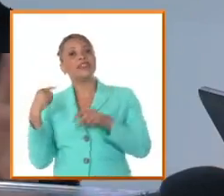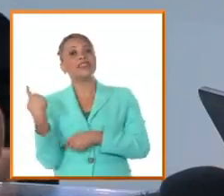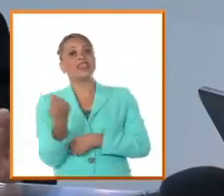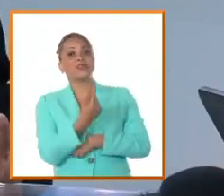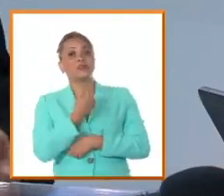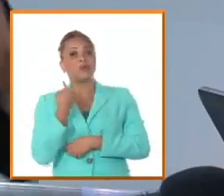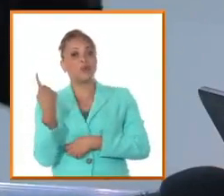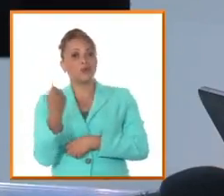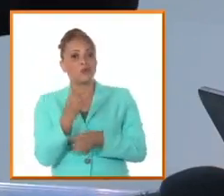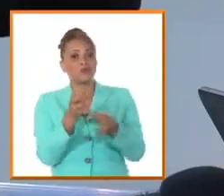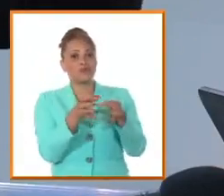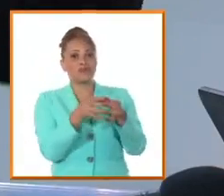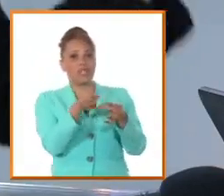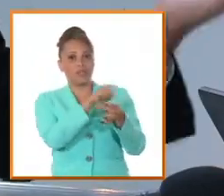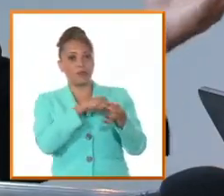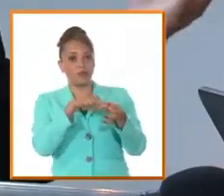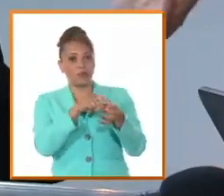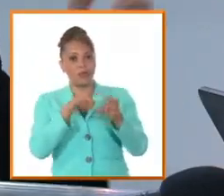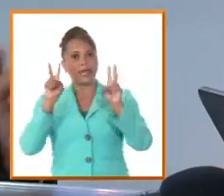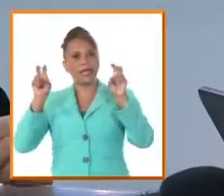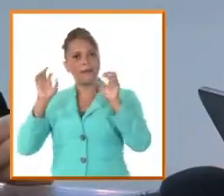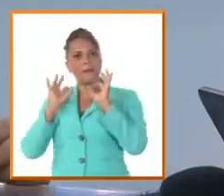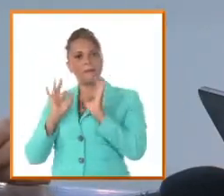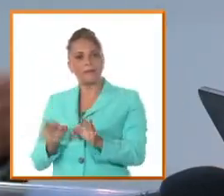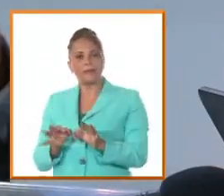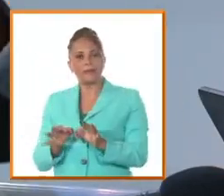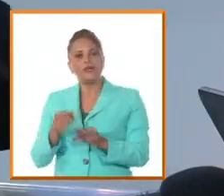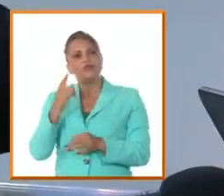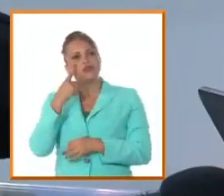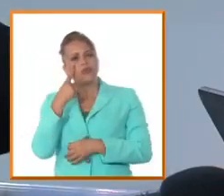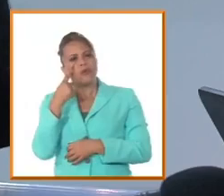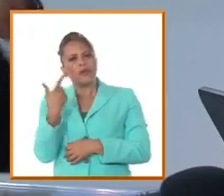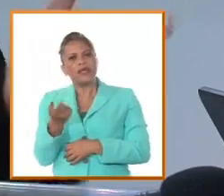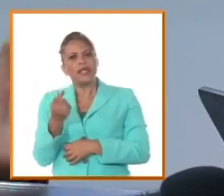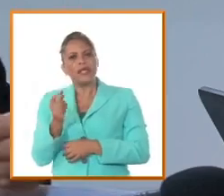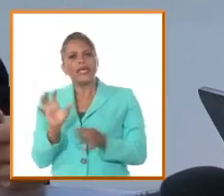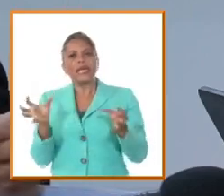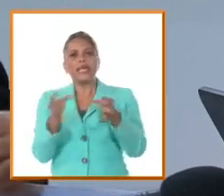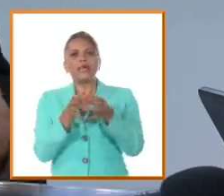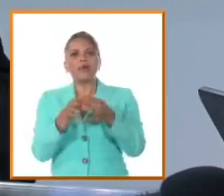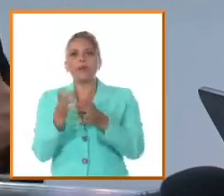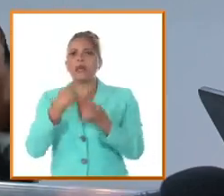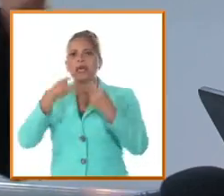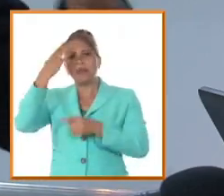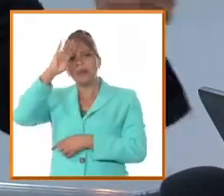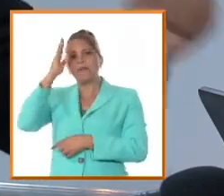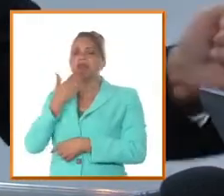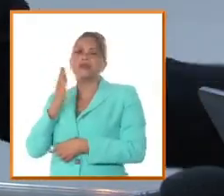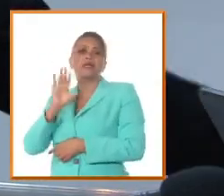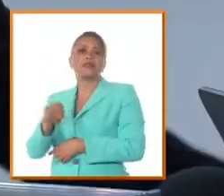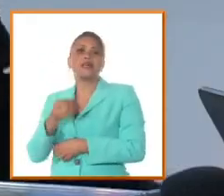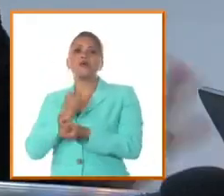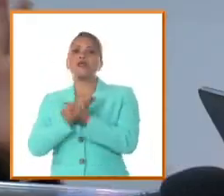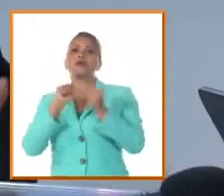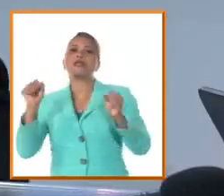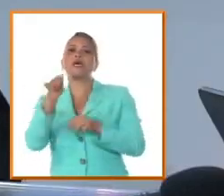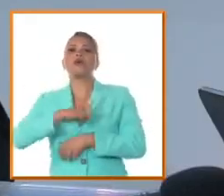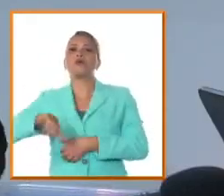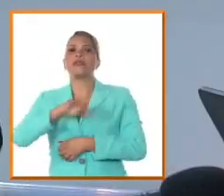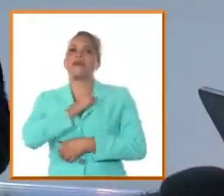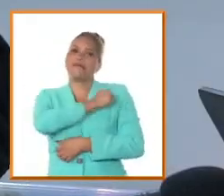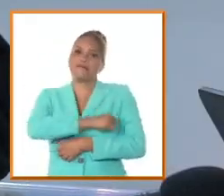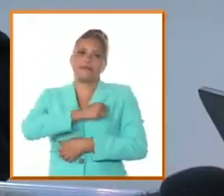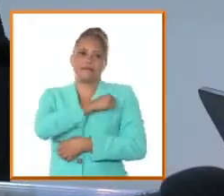ellos por eso te vas a encontrar en medio de la manigua manvisa que cualquiera de los manvisa te decía libertad igualdad y